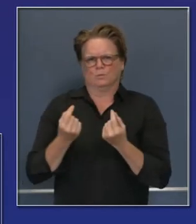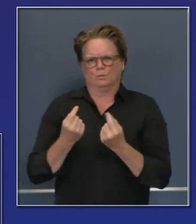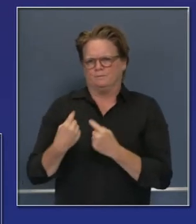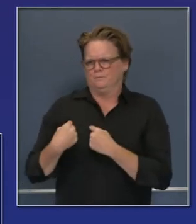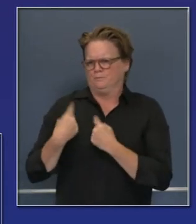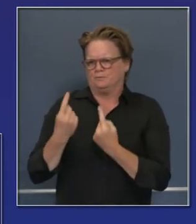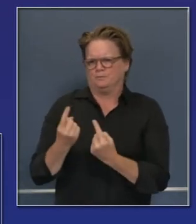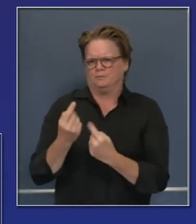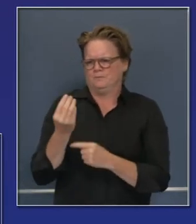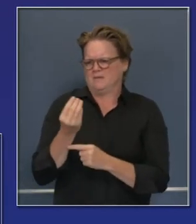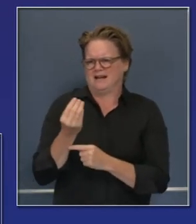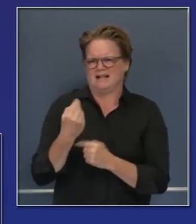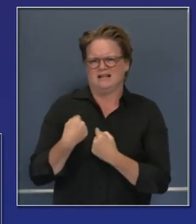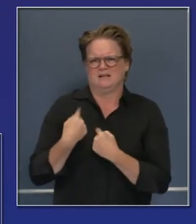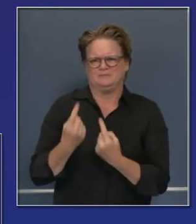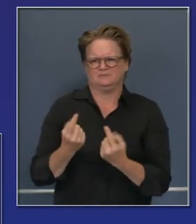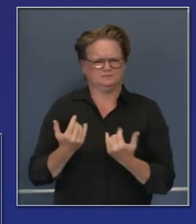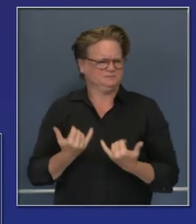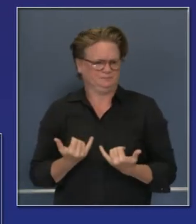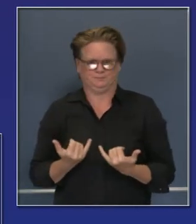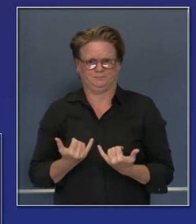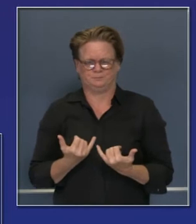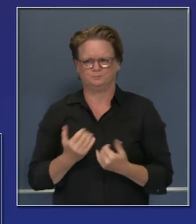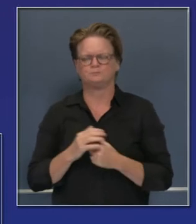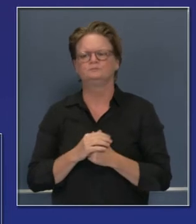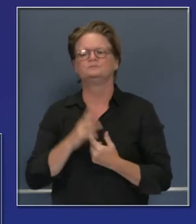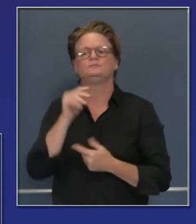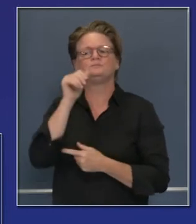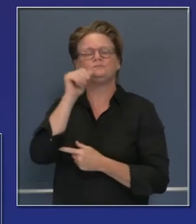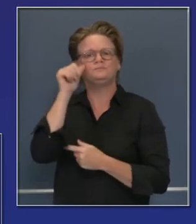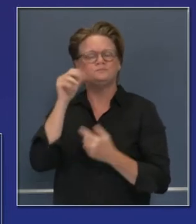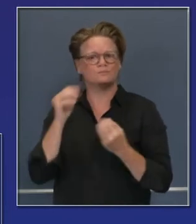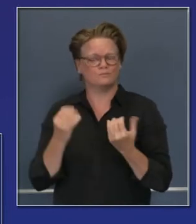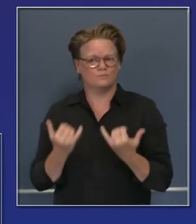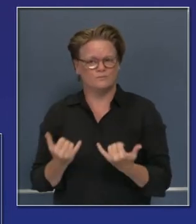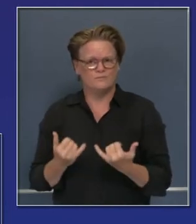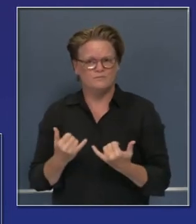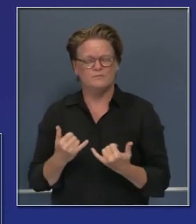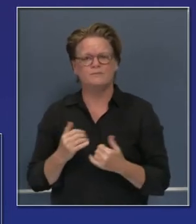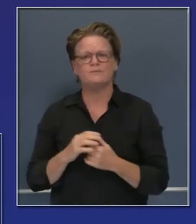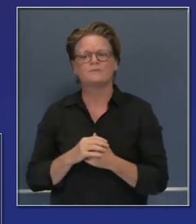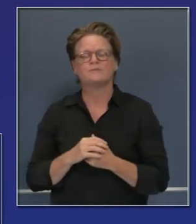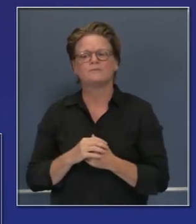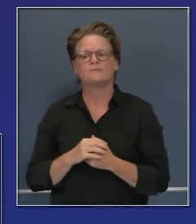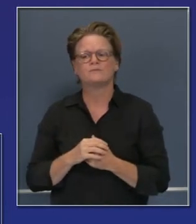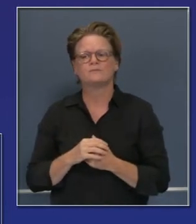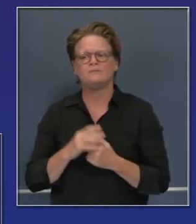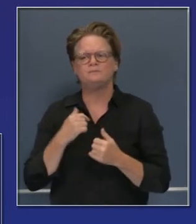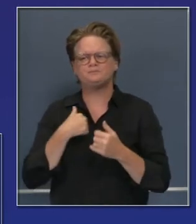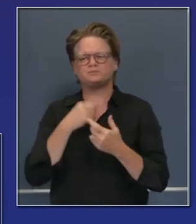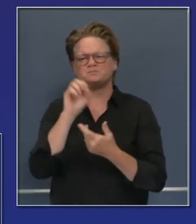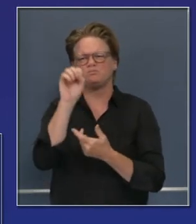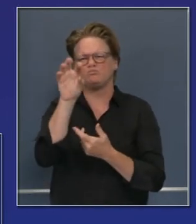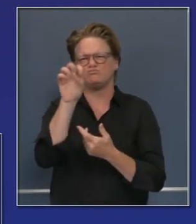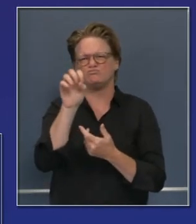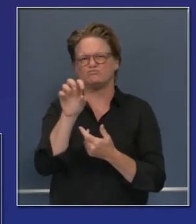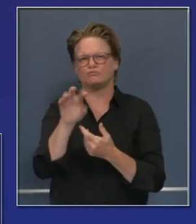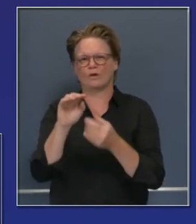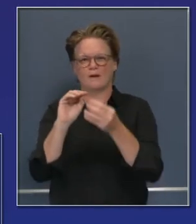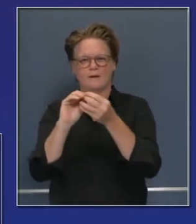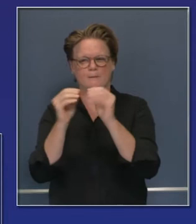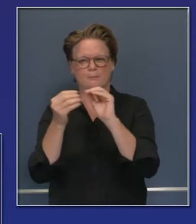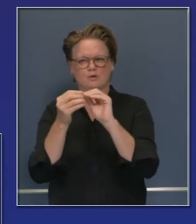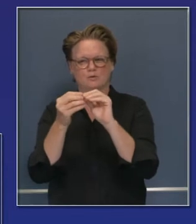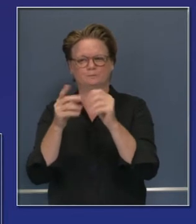reseña como ya les hablé el lunes. Hoy es miércoles y les puedo decir qué es lo que se ha